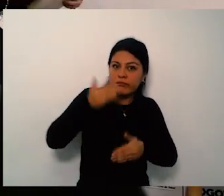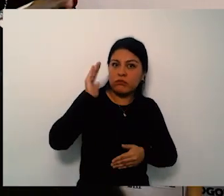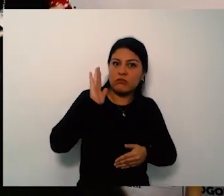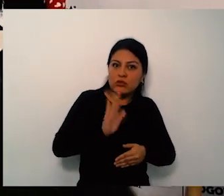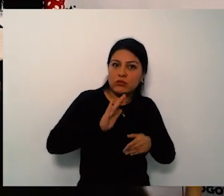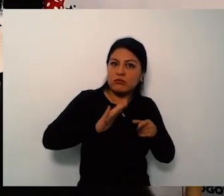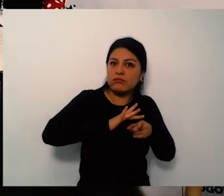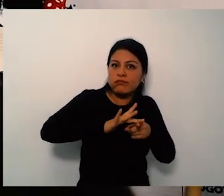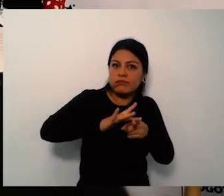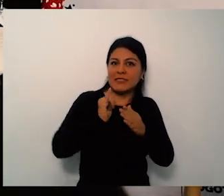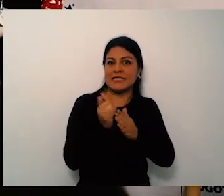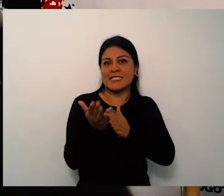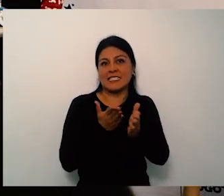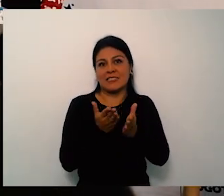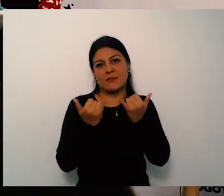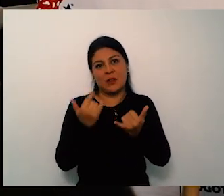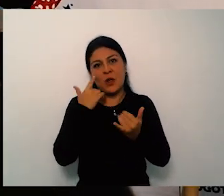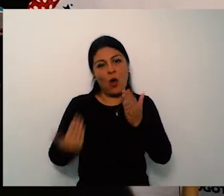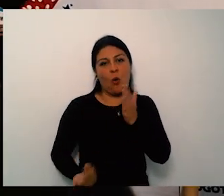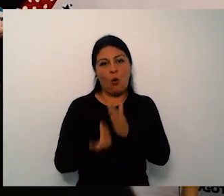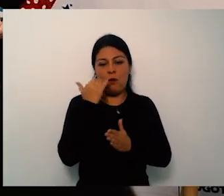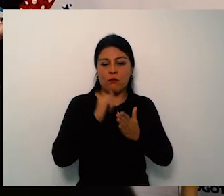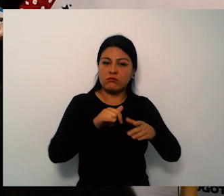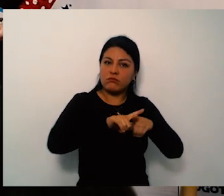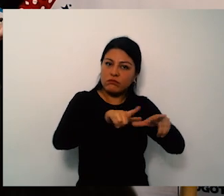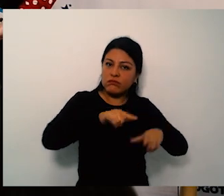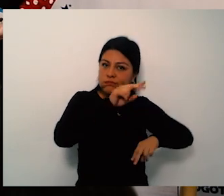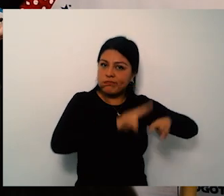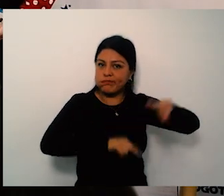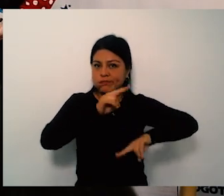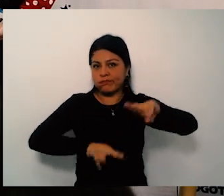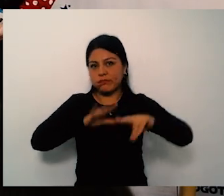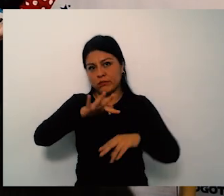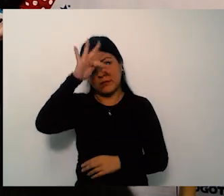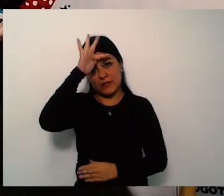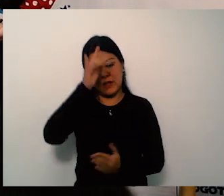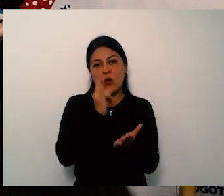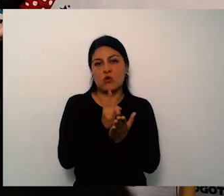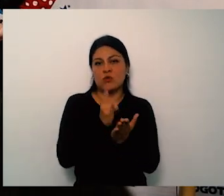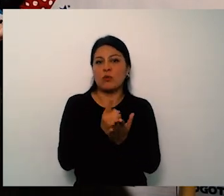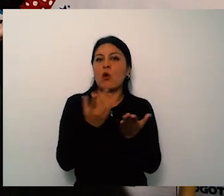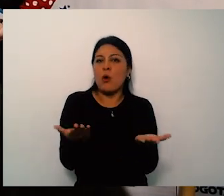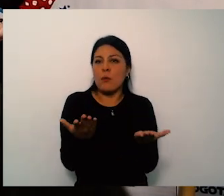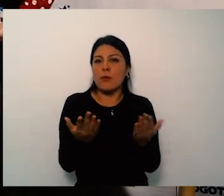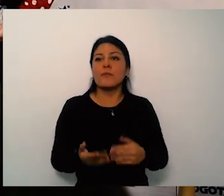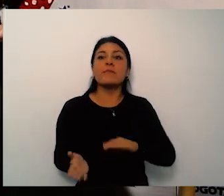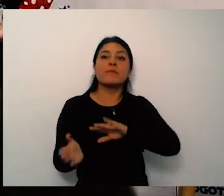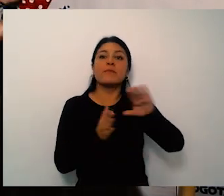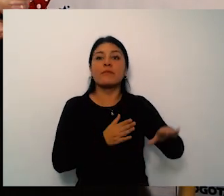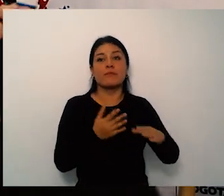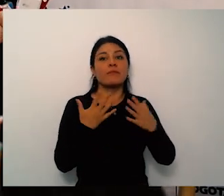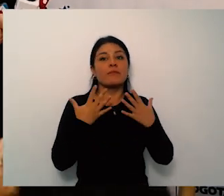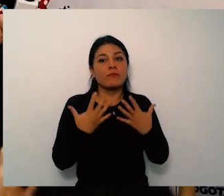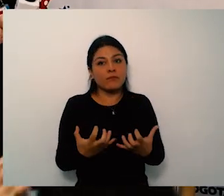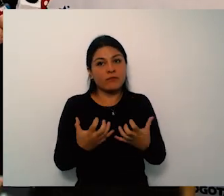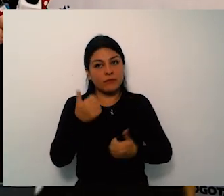tiene una básica lo que buscamos con esas tres que son vehículos nuevos en este momento son vehículos modelo